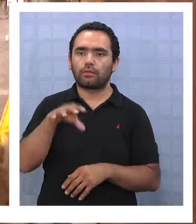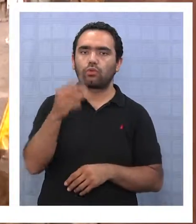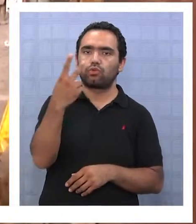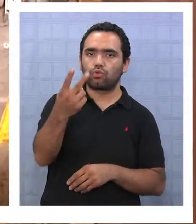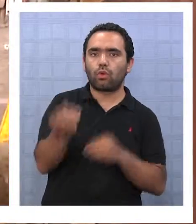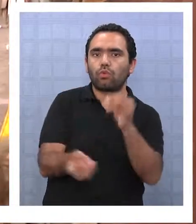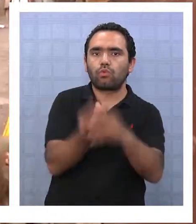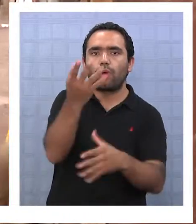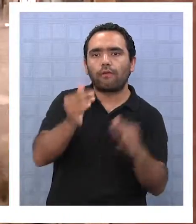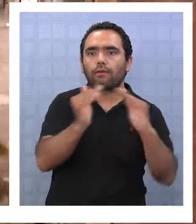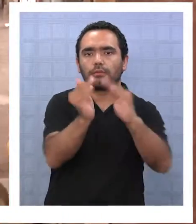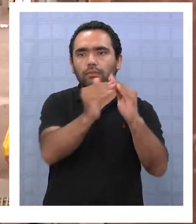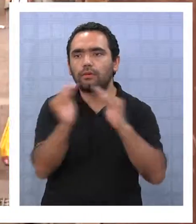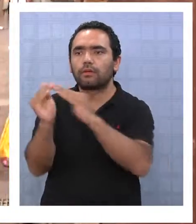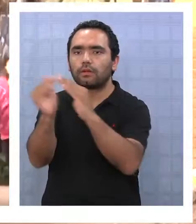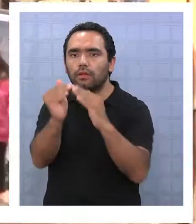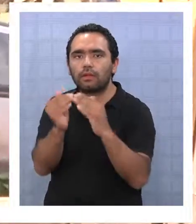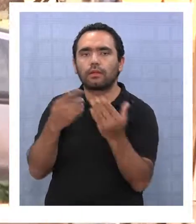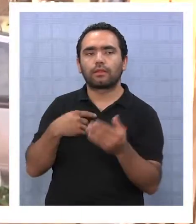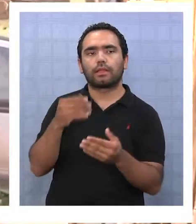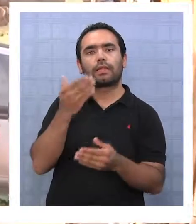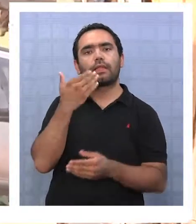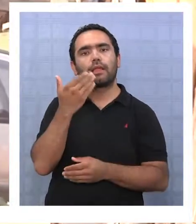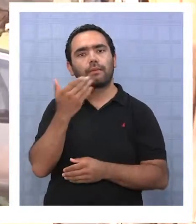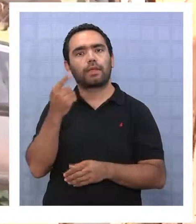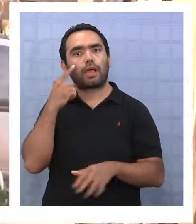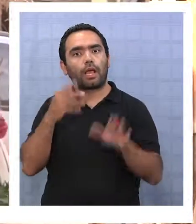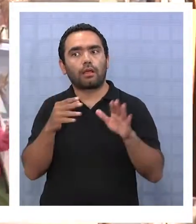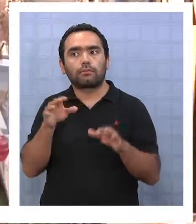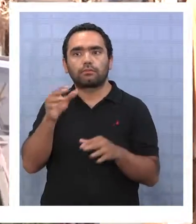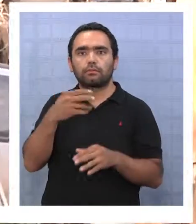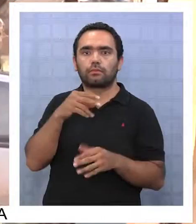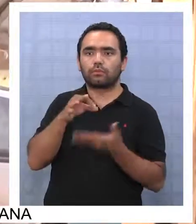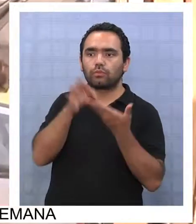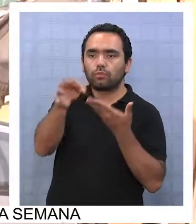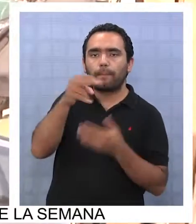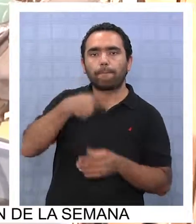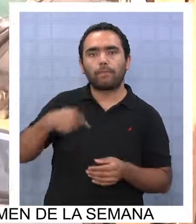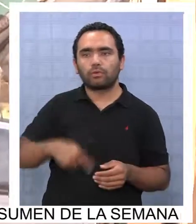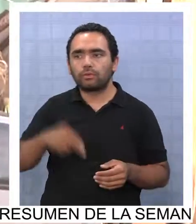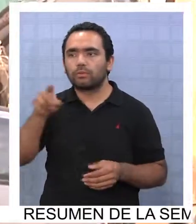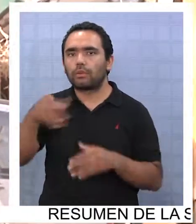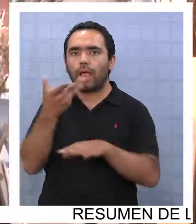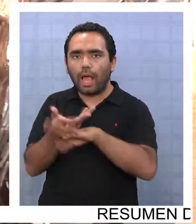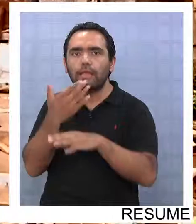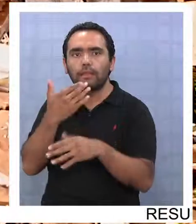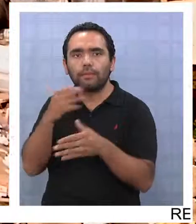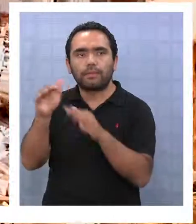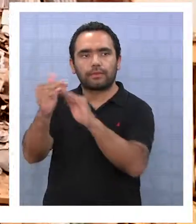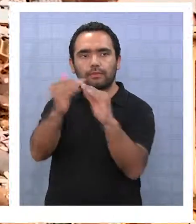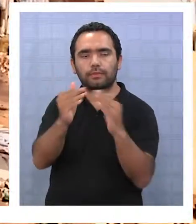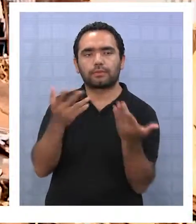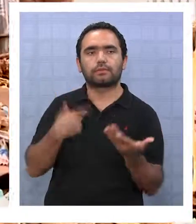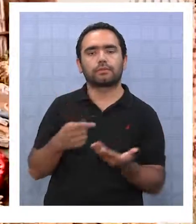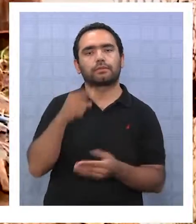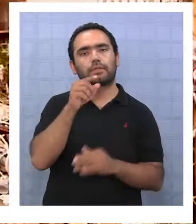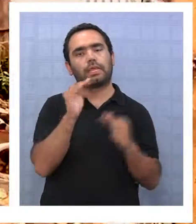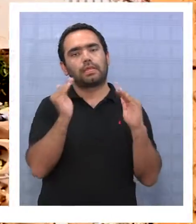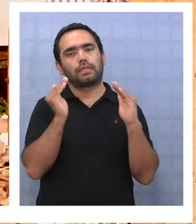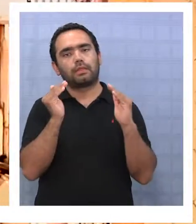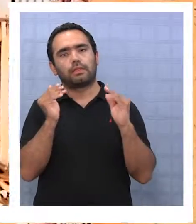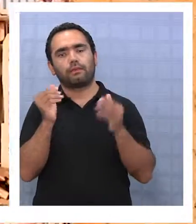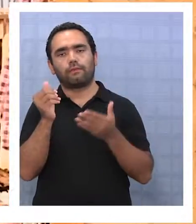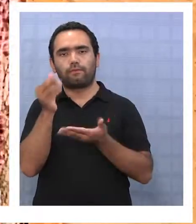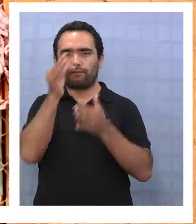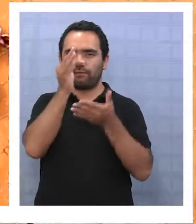campamentos y es probable que también aparezcan algunos nuevos en la comuna de Pozo del Monte. Una vez concluida la encuesta y con los resultados claros, de hecho, en conjunto con las